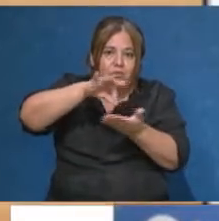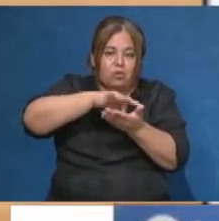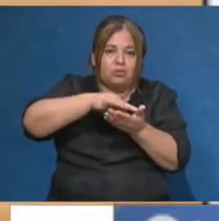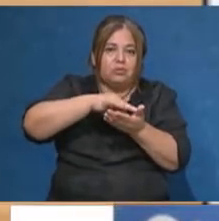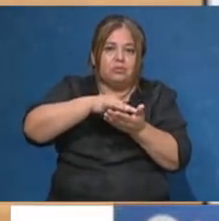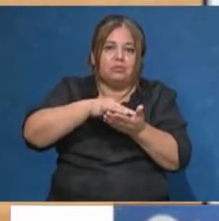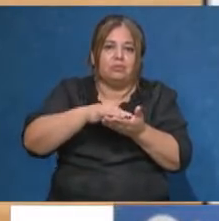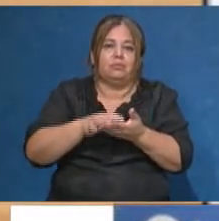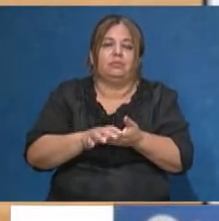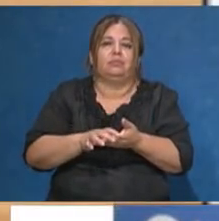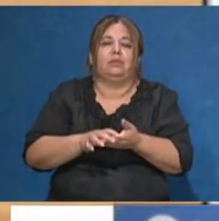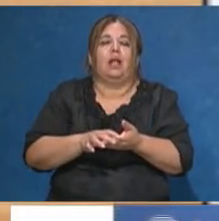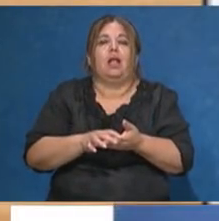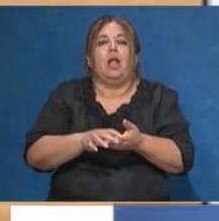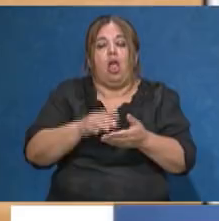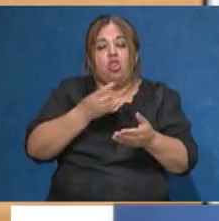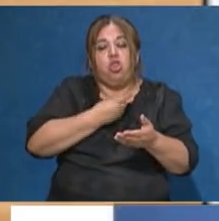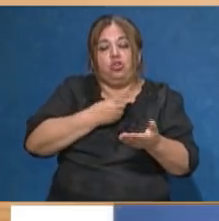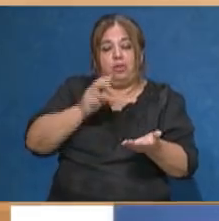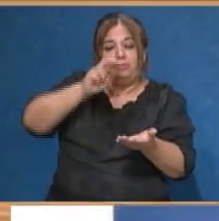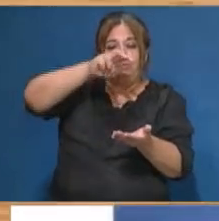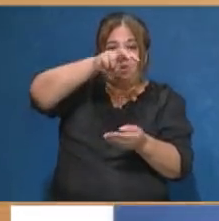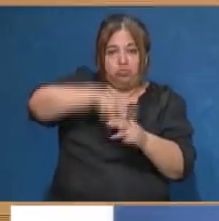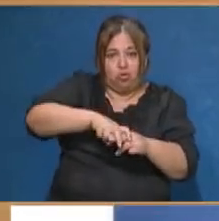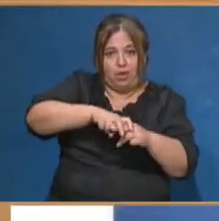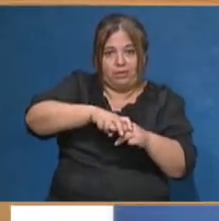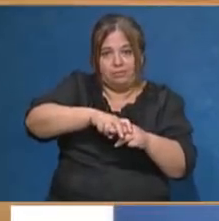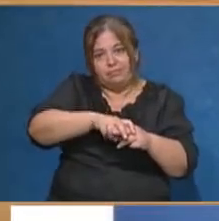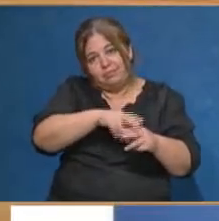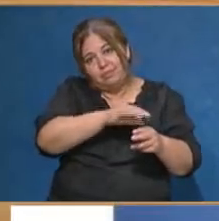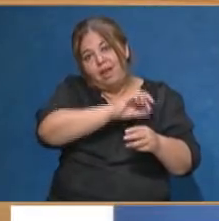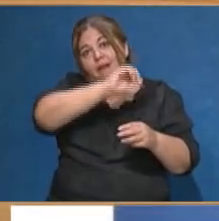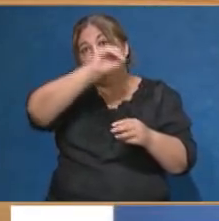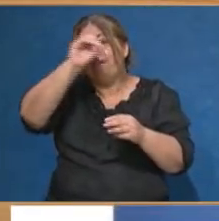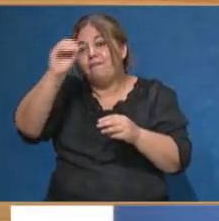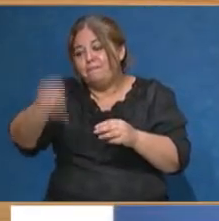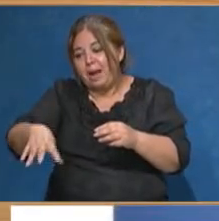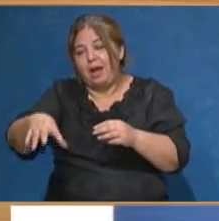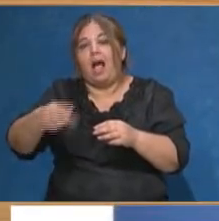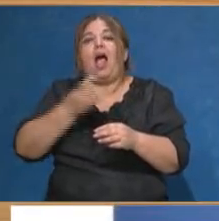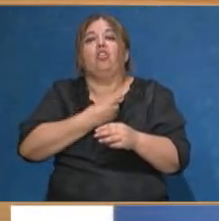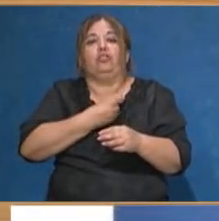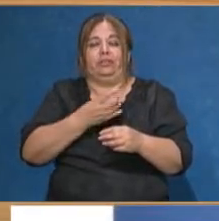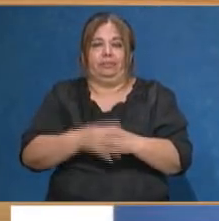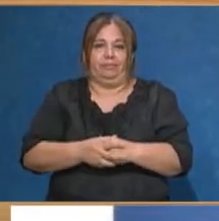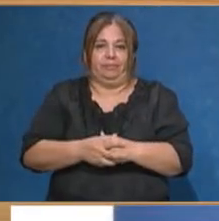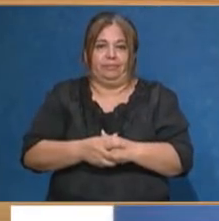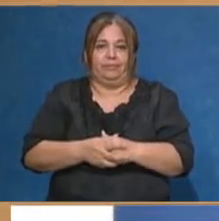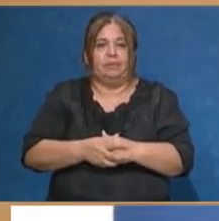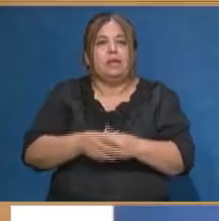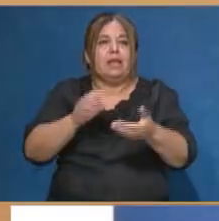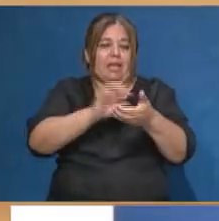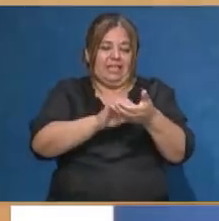hasta dónde. En esa aplicación que estás viendo ahí, en Google Maps, la tenemos en el teléfono instalada. Vienen todos los teléfonos